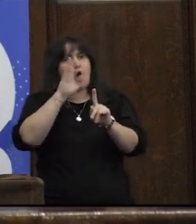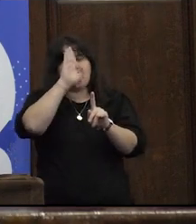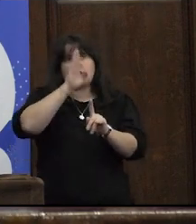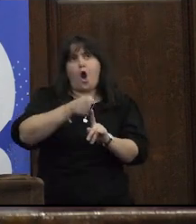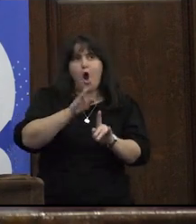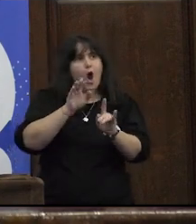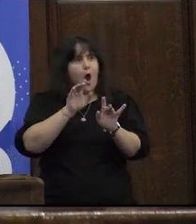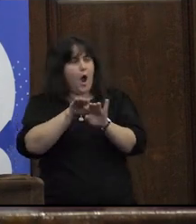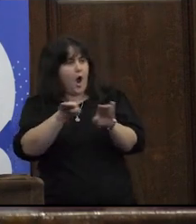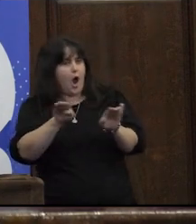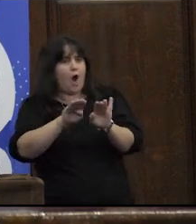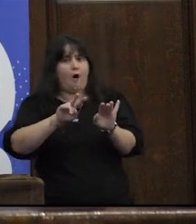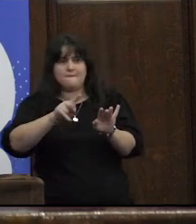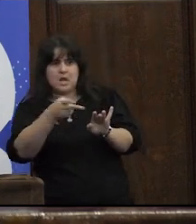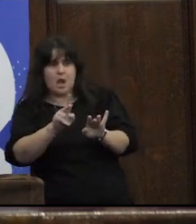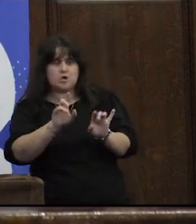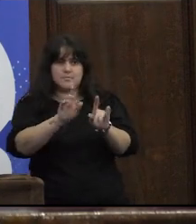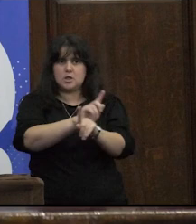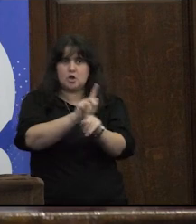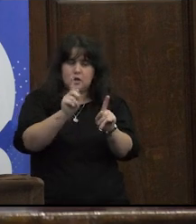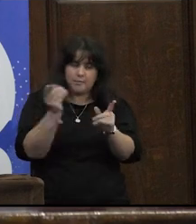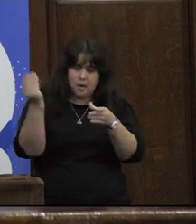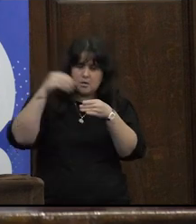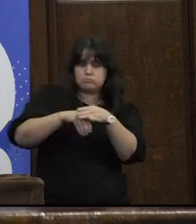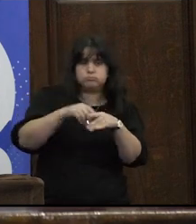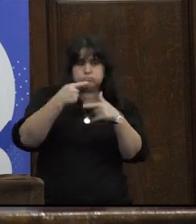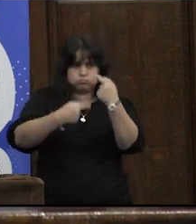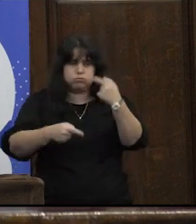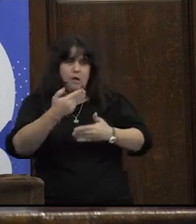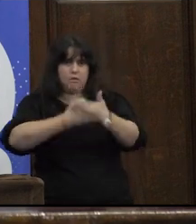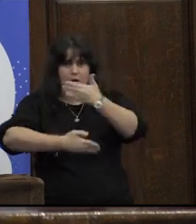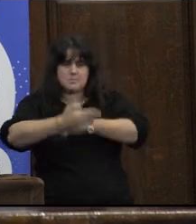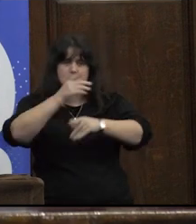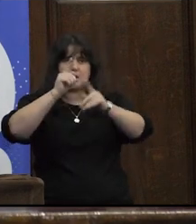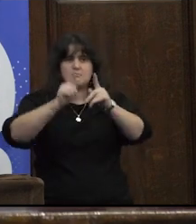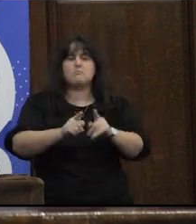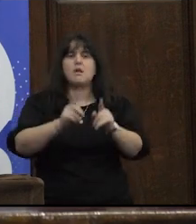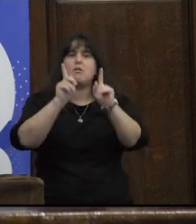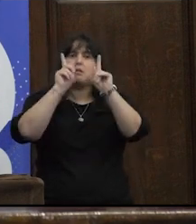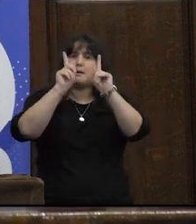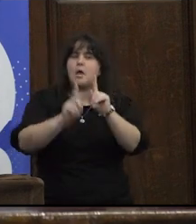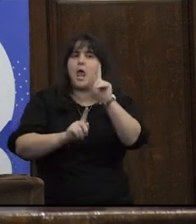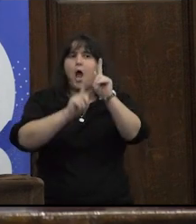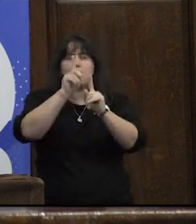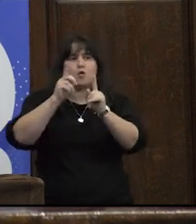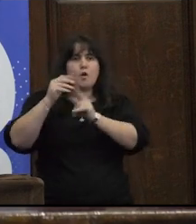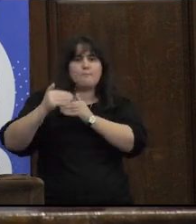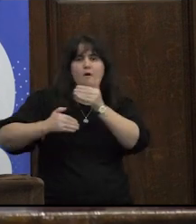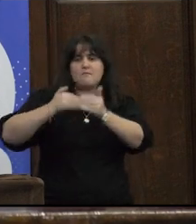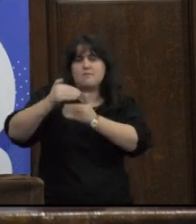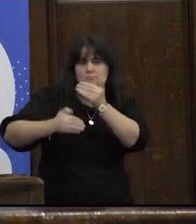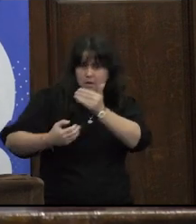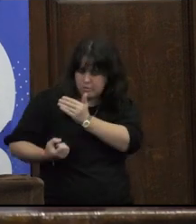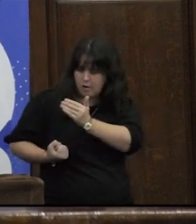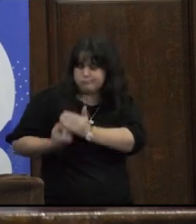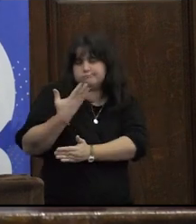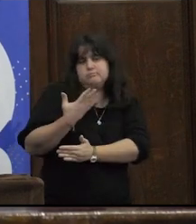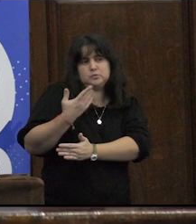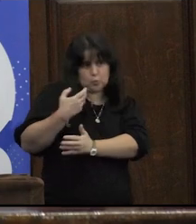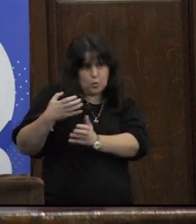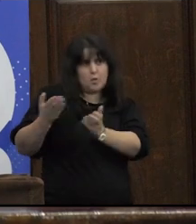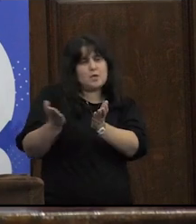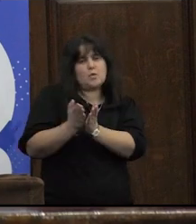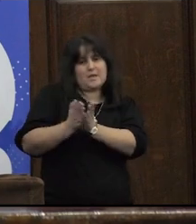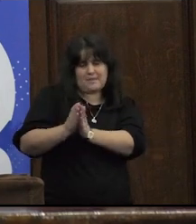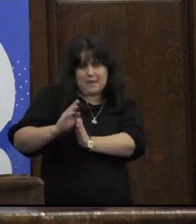vista heteronormativo binario que incluya las cuestiones de discapacidad e incluso hay algunos movimientos emergentes de